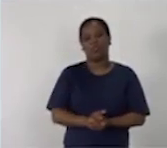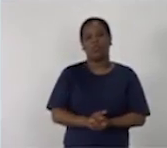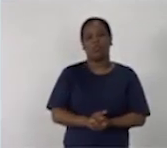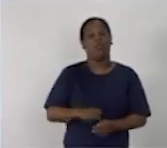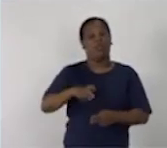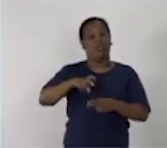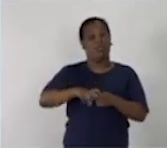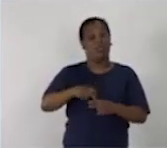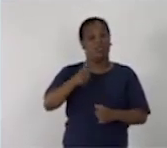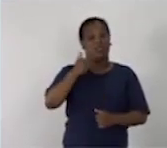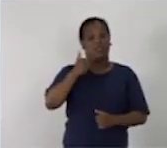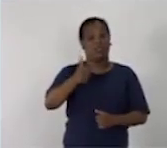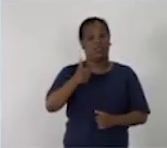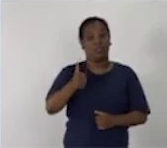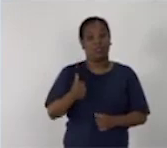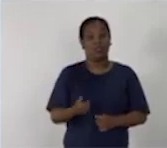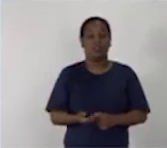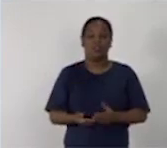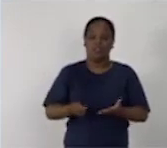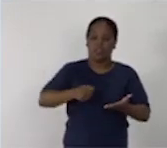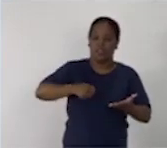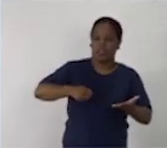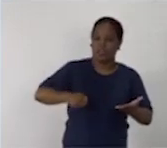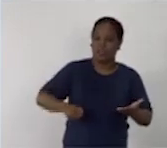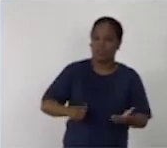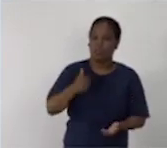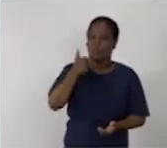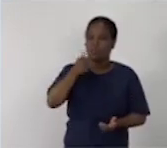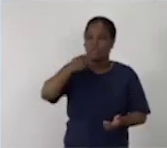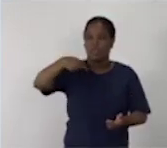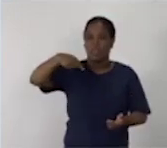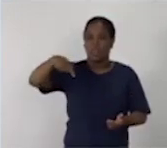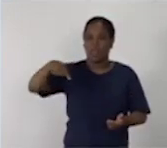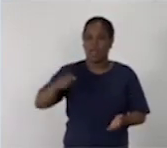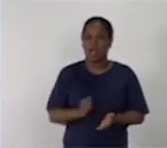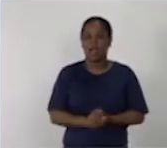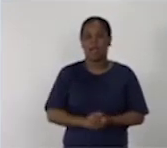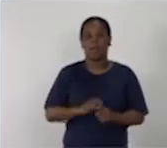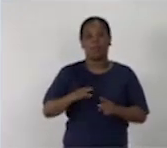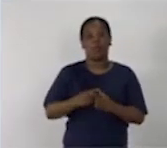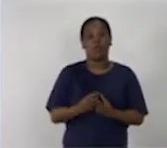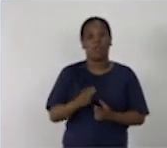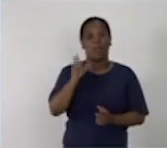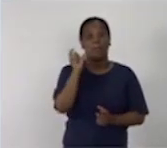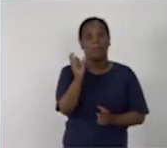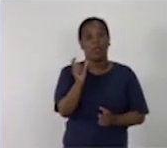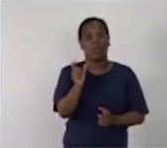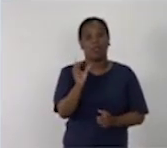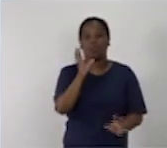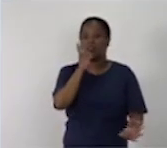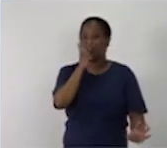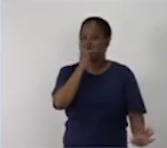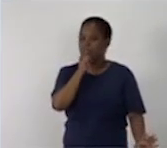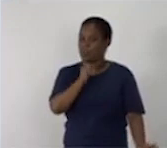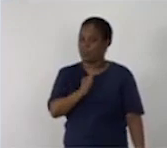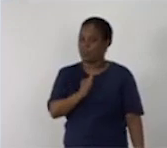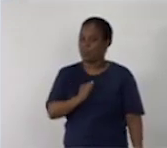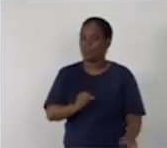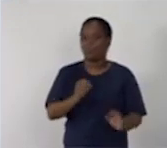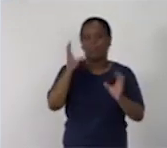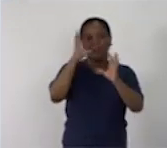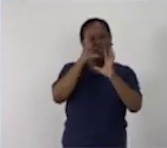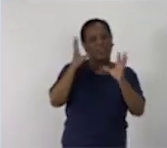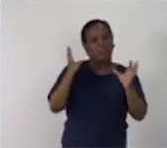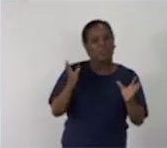sentarse correctamente, inclinar la libreta. Porque las letras deben quedarles bonitas, claras